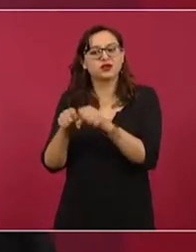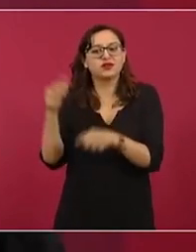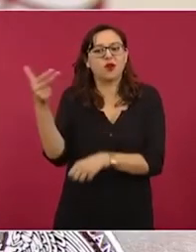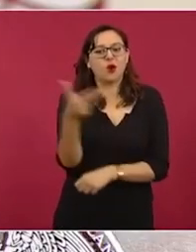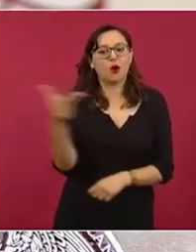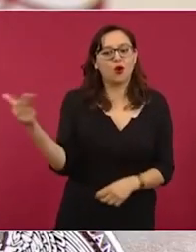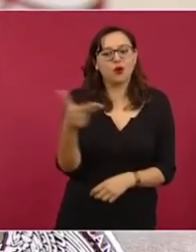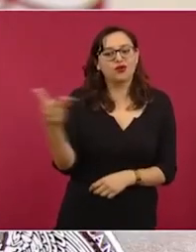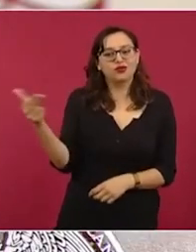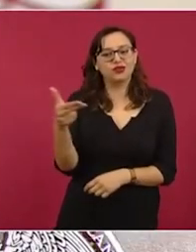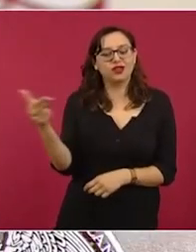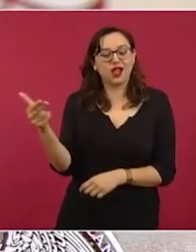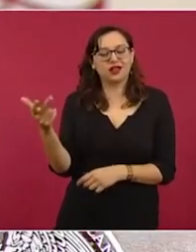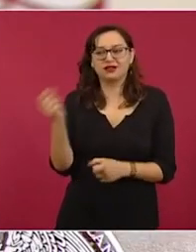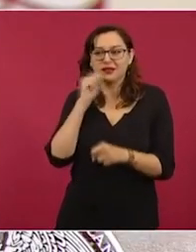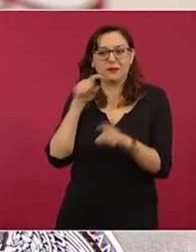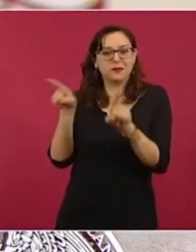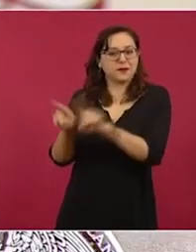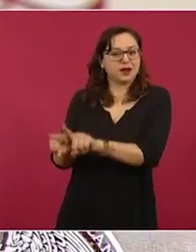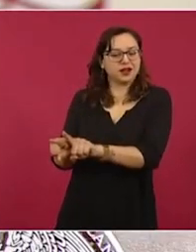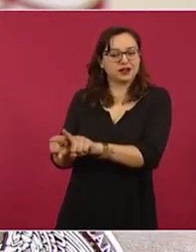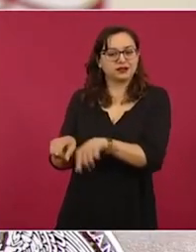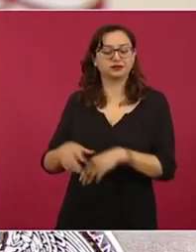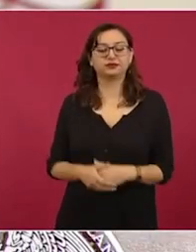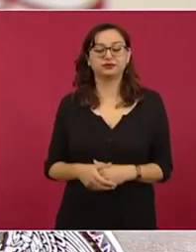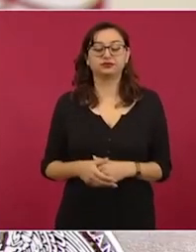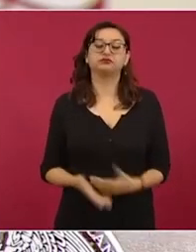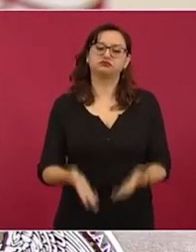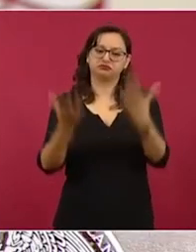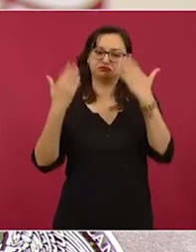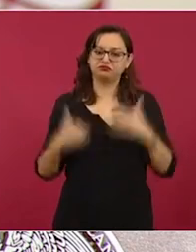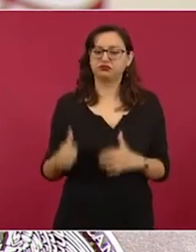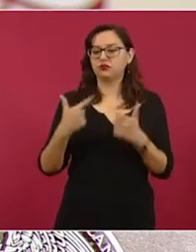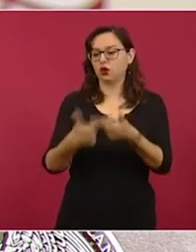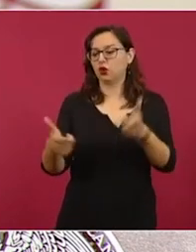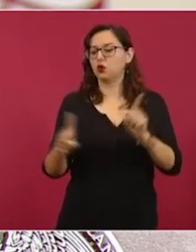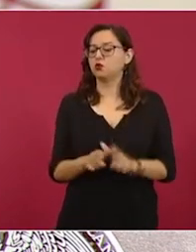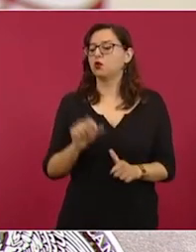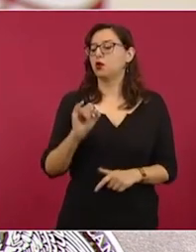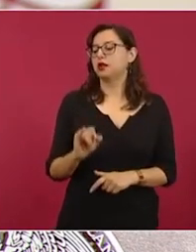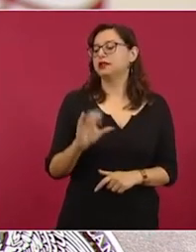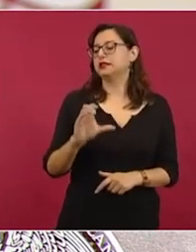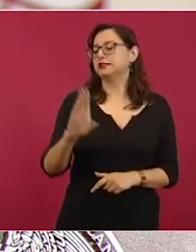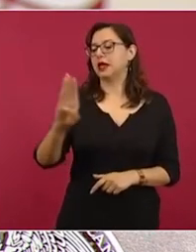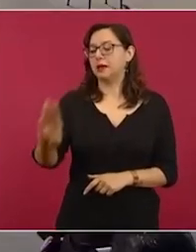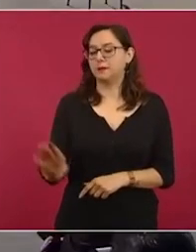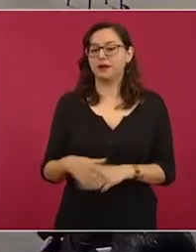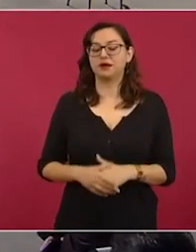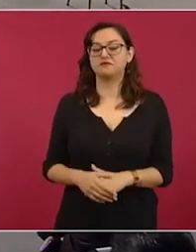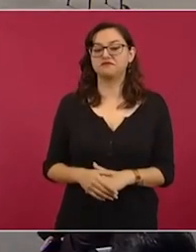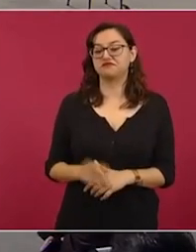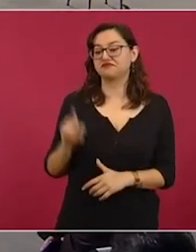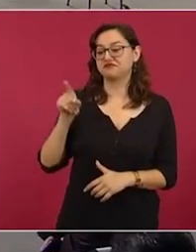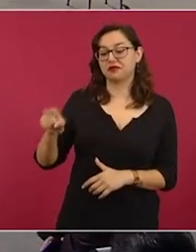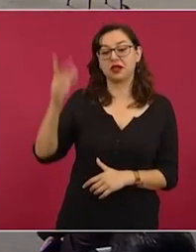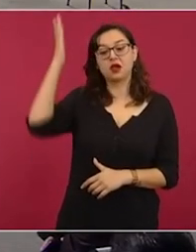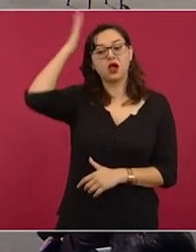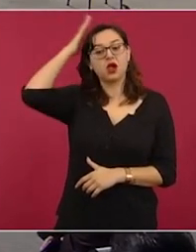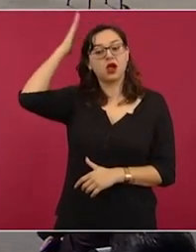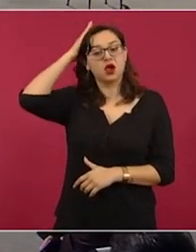Native. Grupo ICB, una empresa cabildera dirigida por